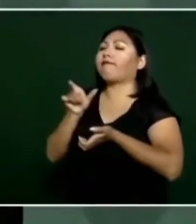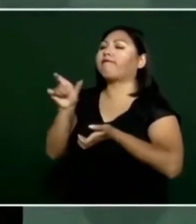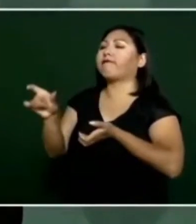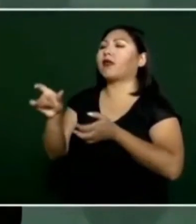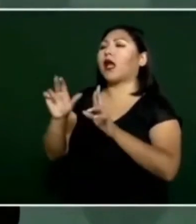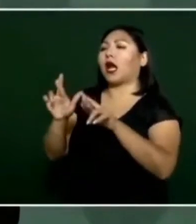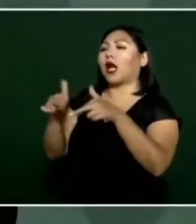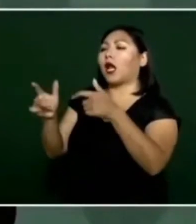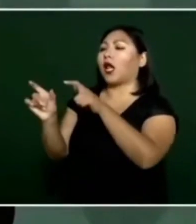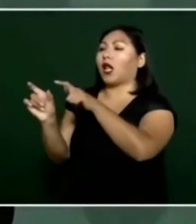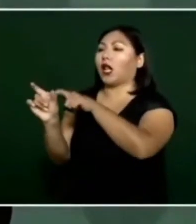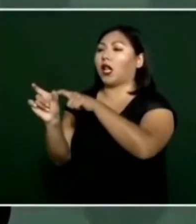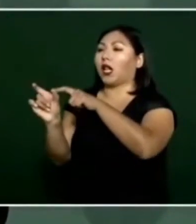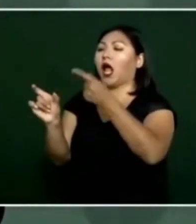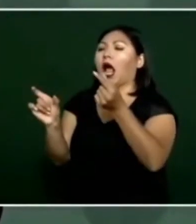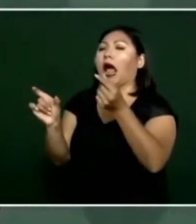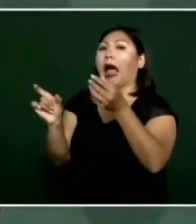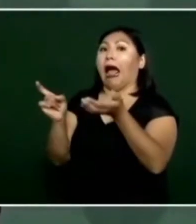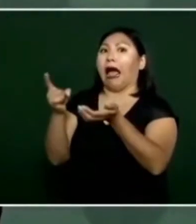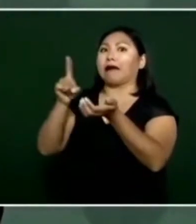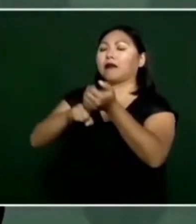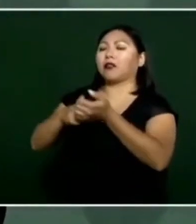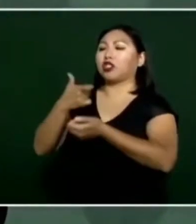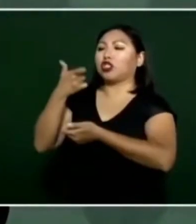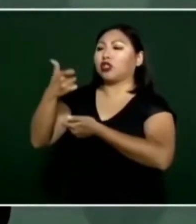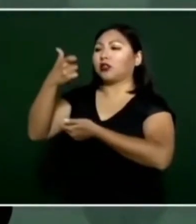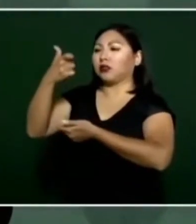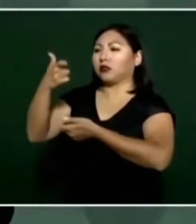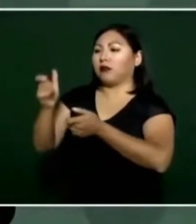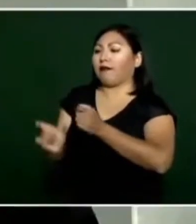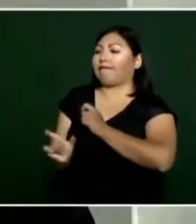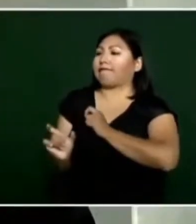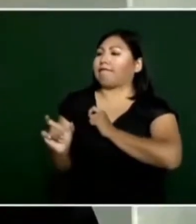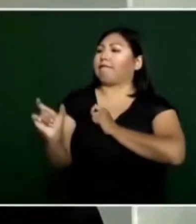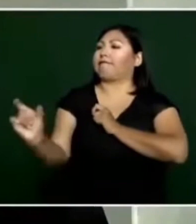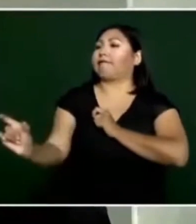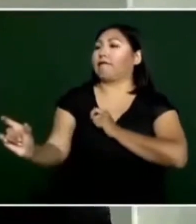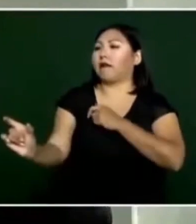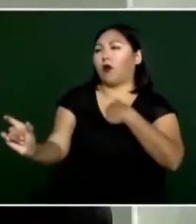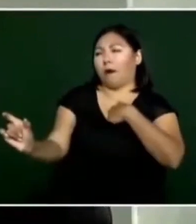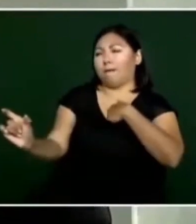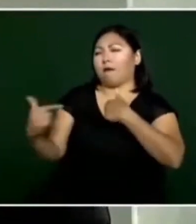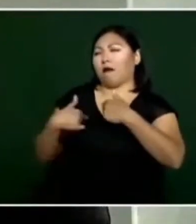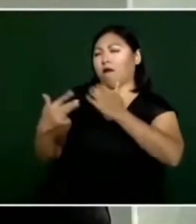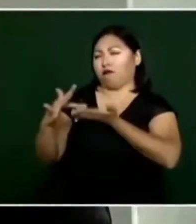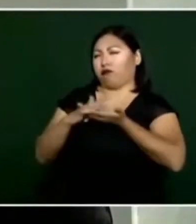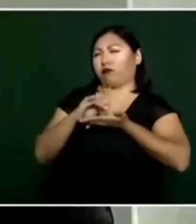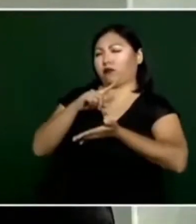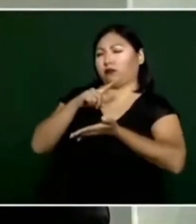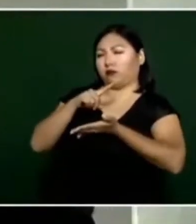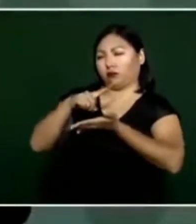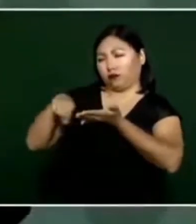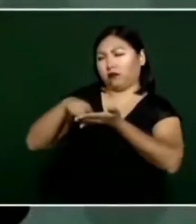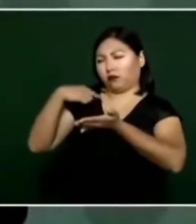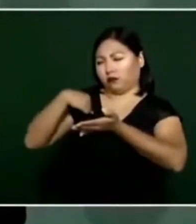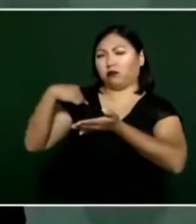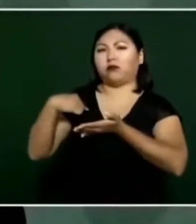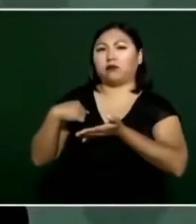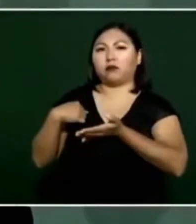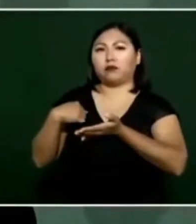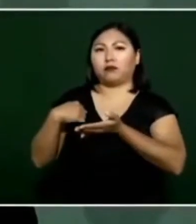solamente volteaban a ver al pueblo cuando necesitaban los votos ahí andaban